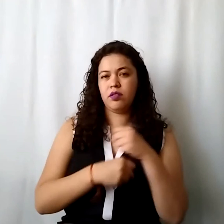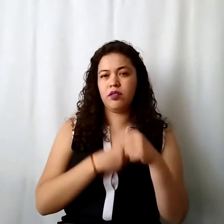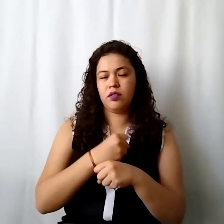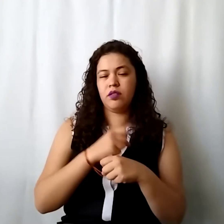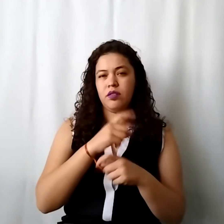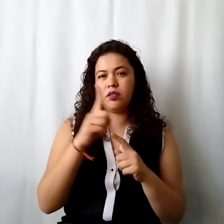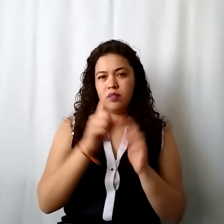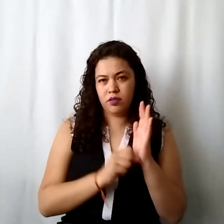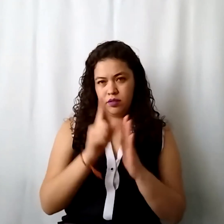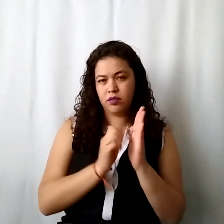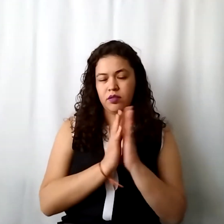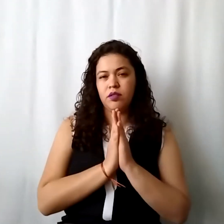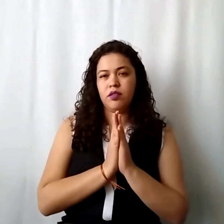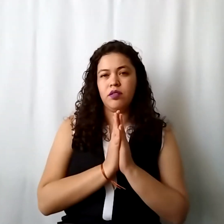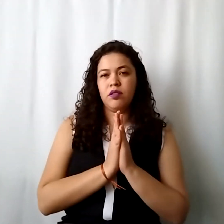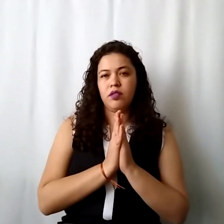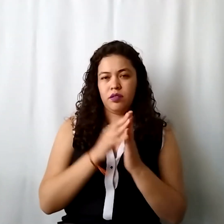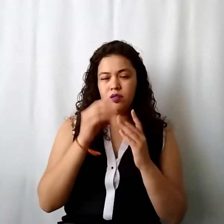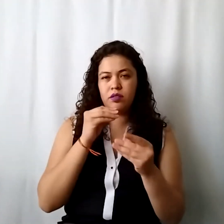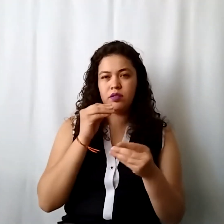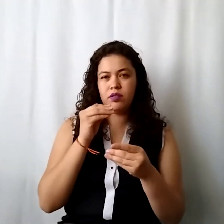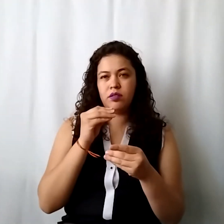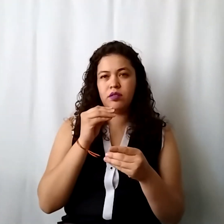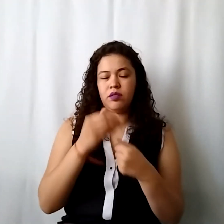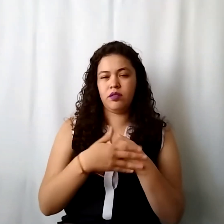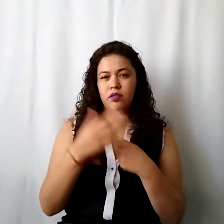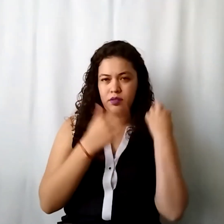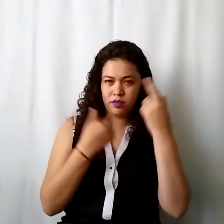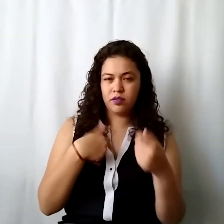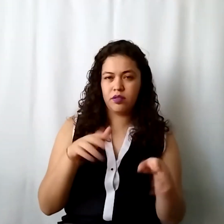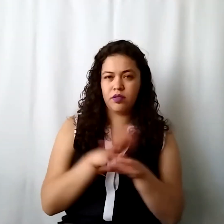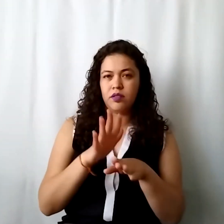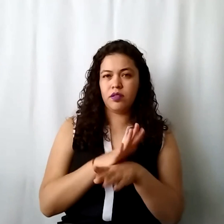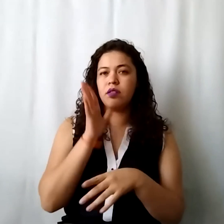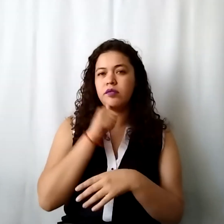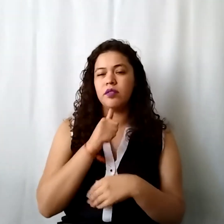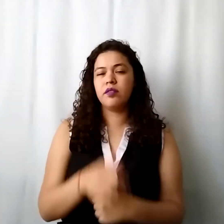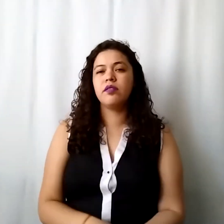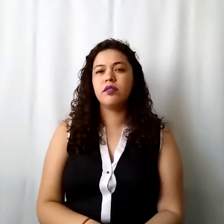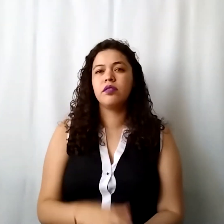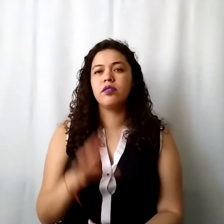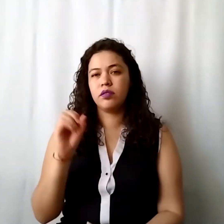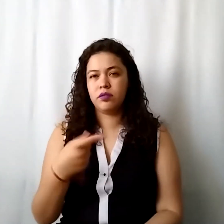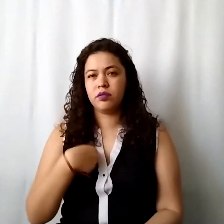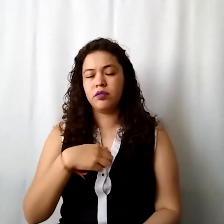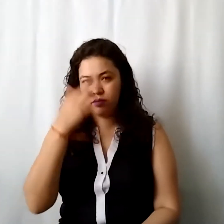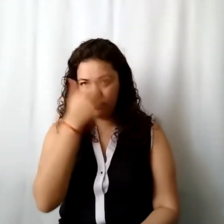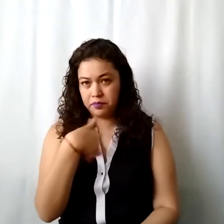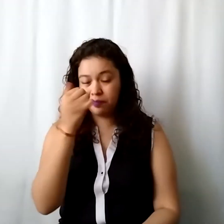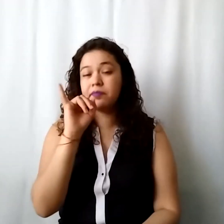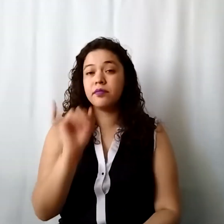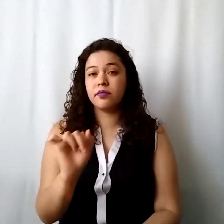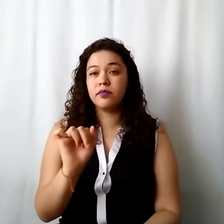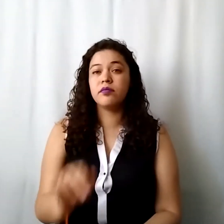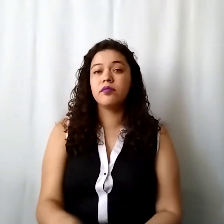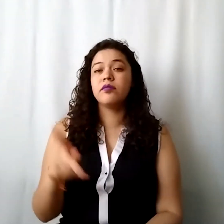por favor este año chequen eso porque nosotros no podemos cambiar las proyecciones ok si lo vamos a tomar en cuenta pero